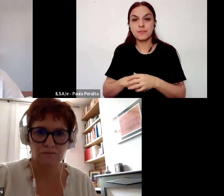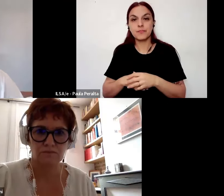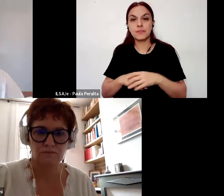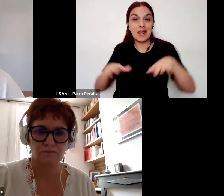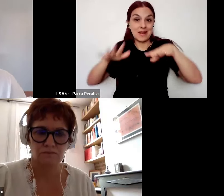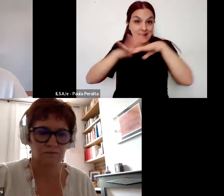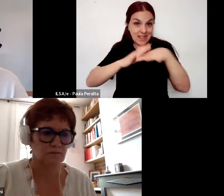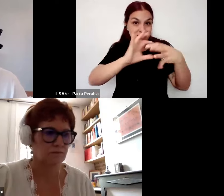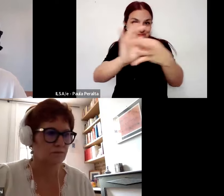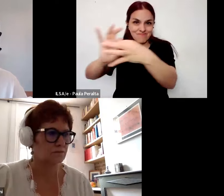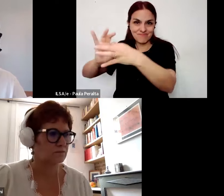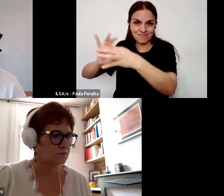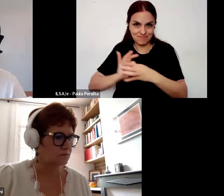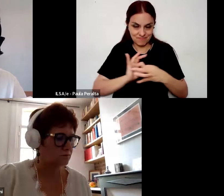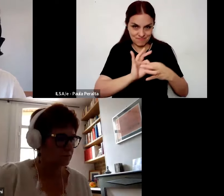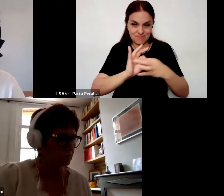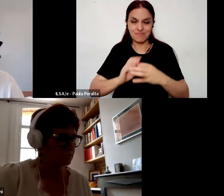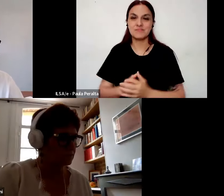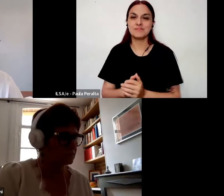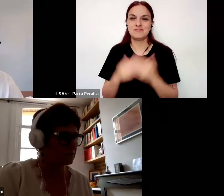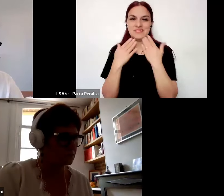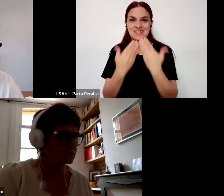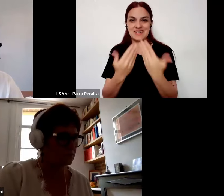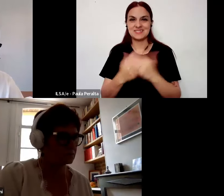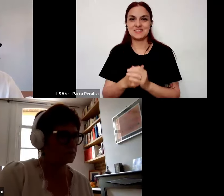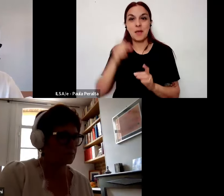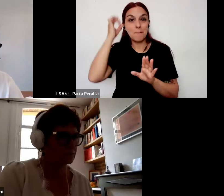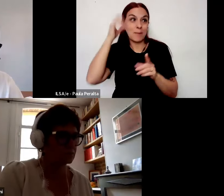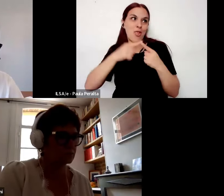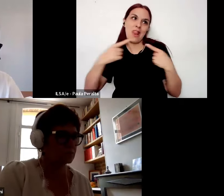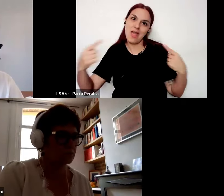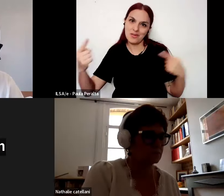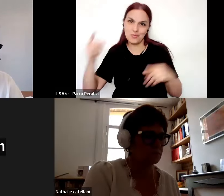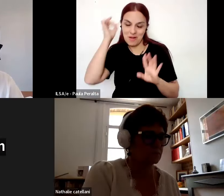entre distintos actores del campo muchas gracias y disculpen la extensión